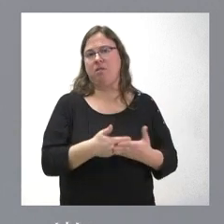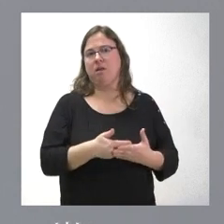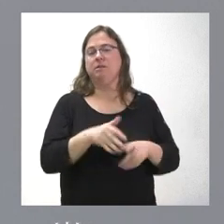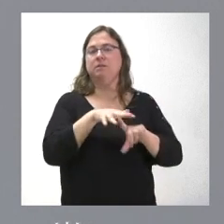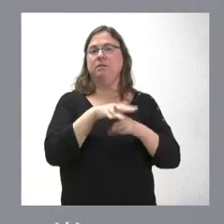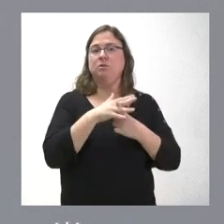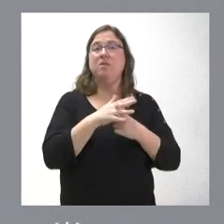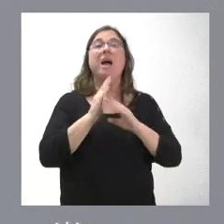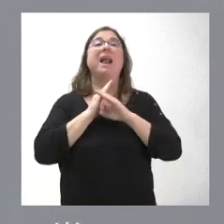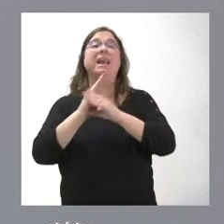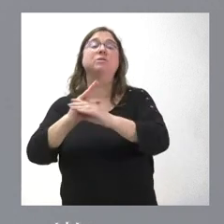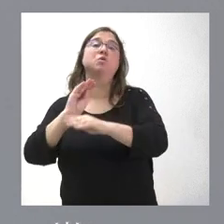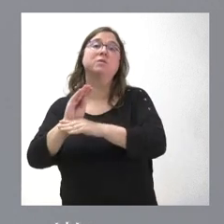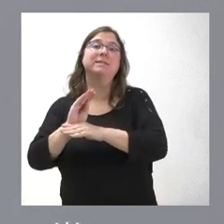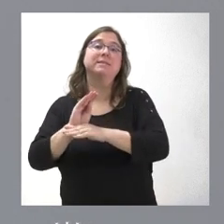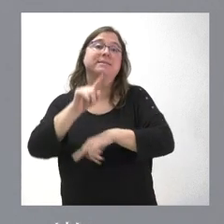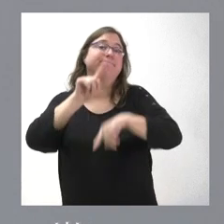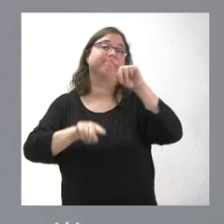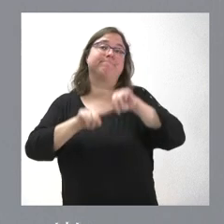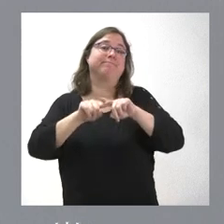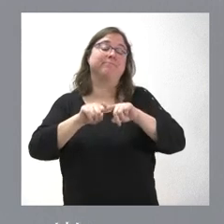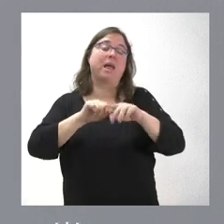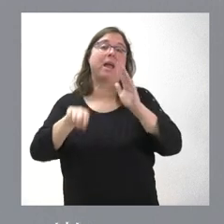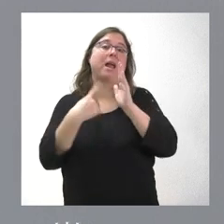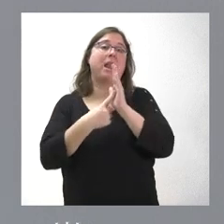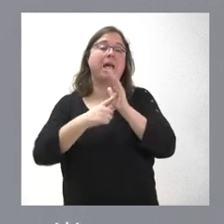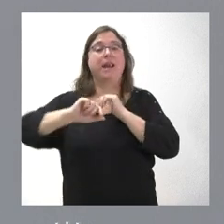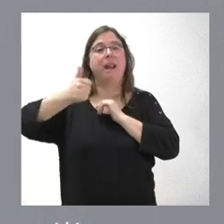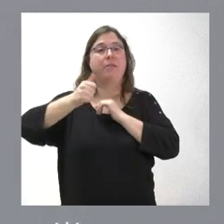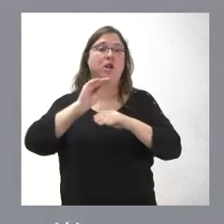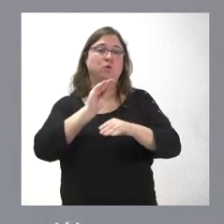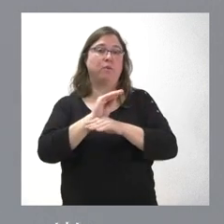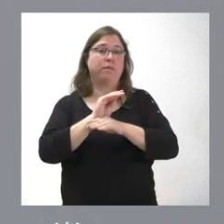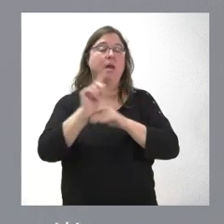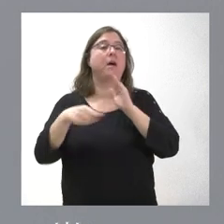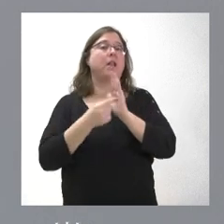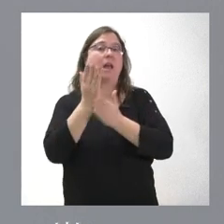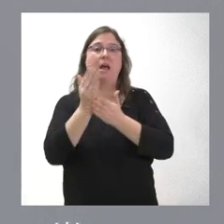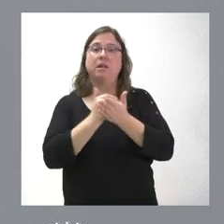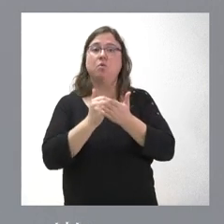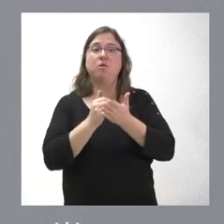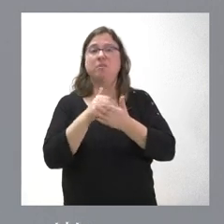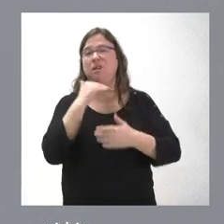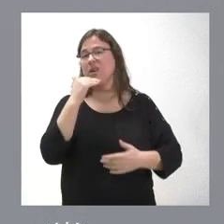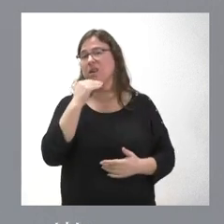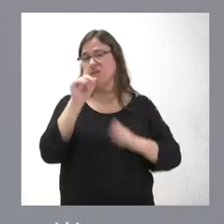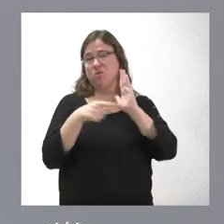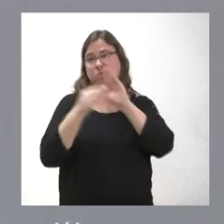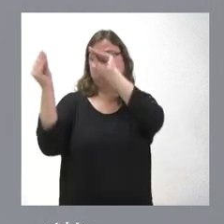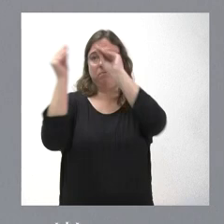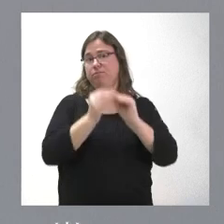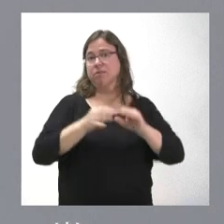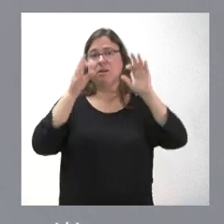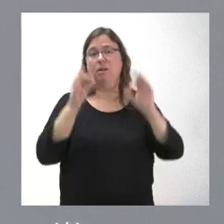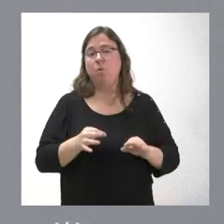condiciones. En el resto de las subvenciones, pues hay una ley nacional de subvenciones, hay una ley autonómica que se corresponde básicamente en casi su integridad con la normativa en